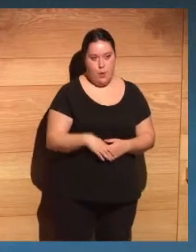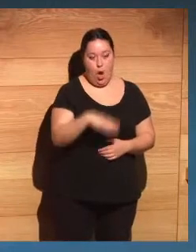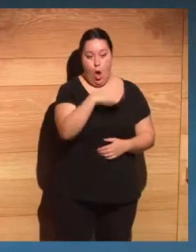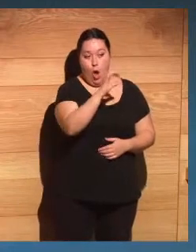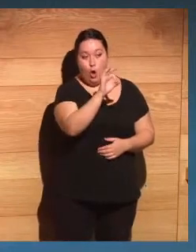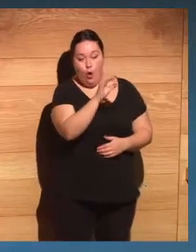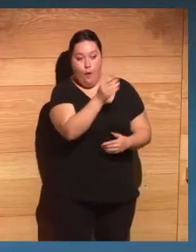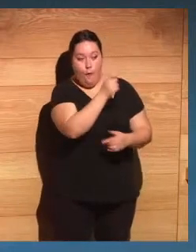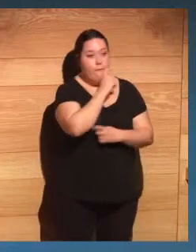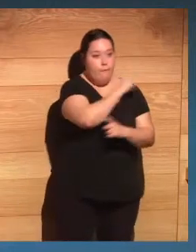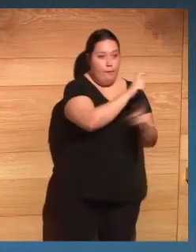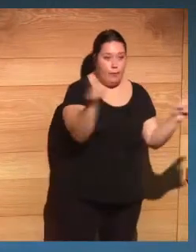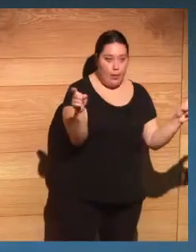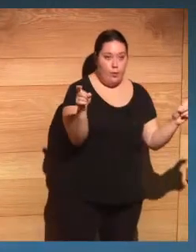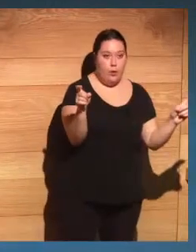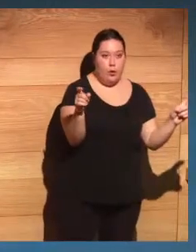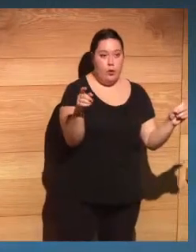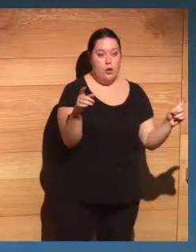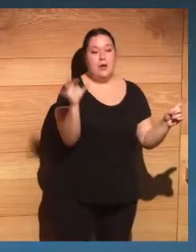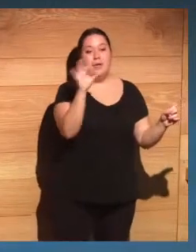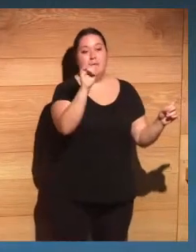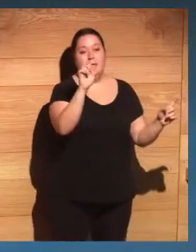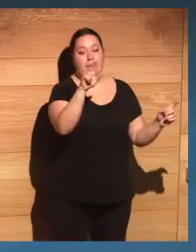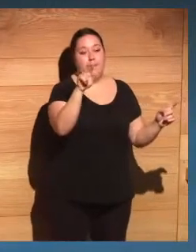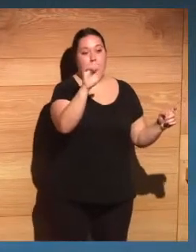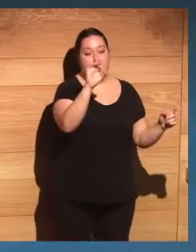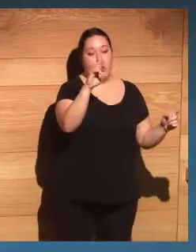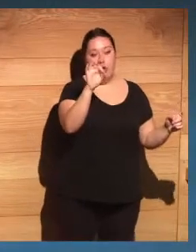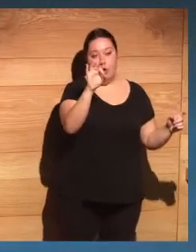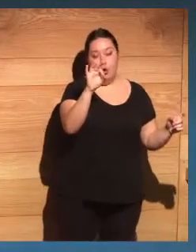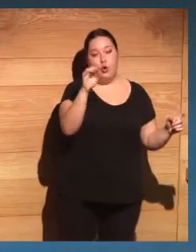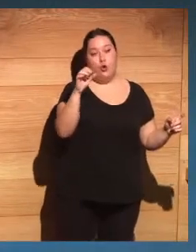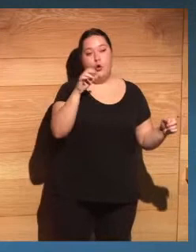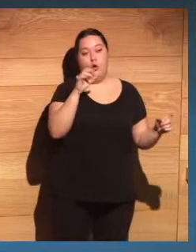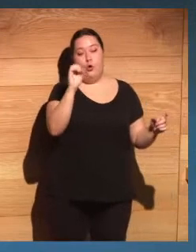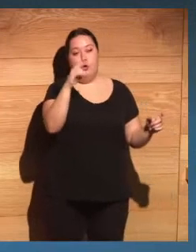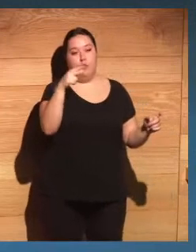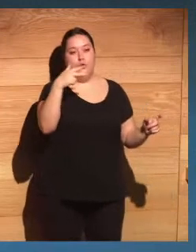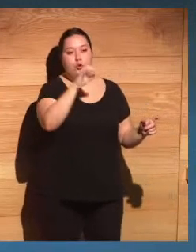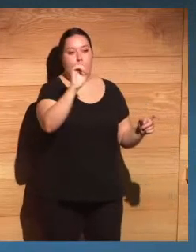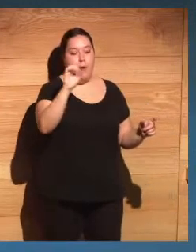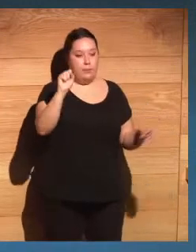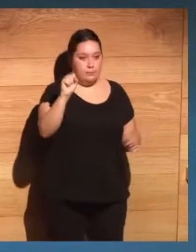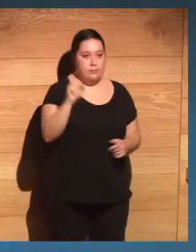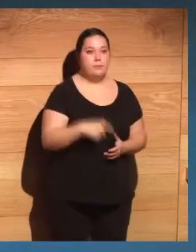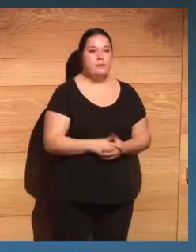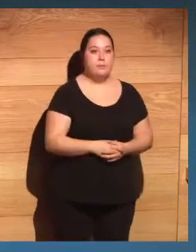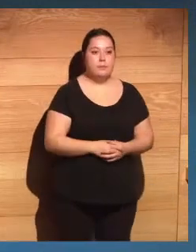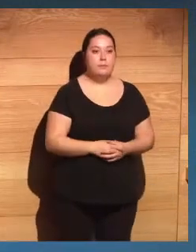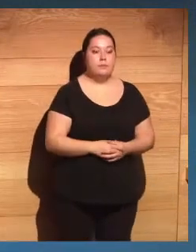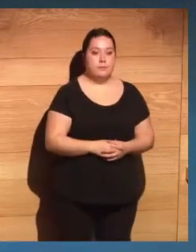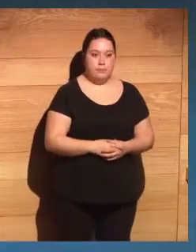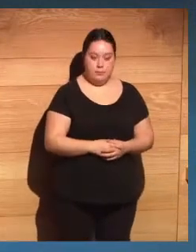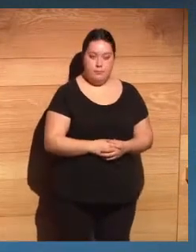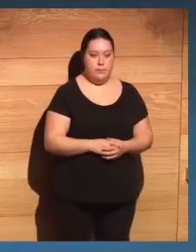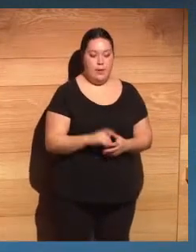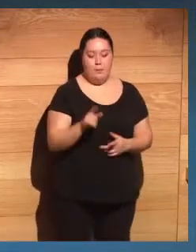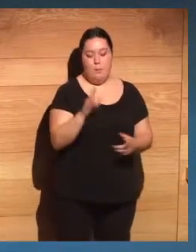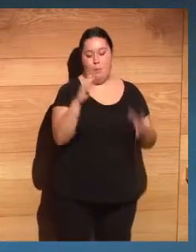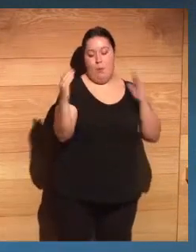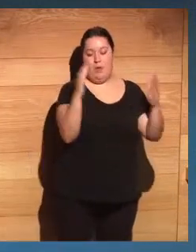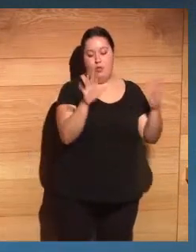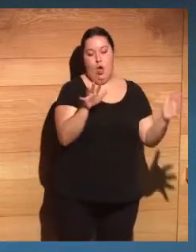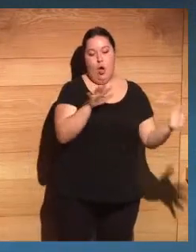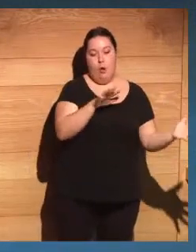del Centro de Biología Molecular Severo Ochoa y diputado del Parlamento de España del 77 al 78, en plena transición